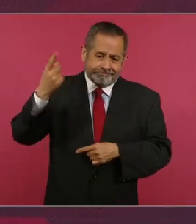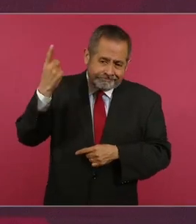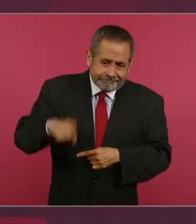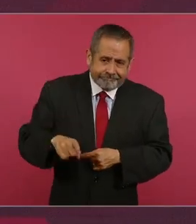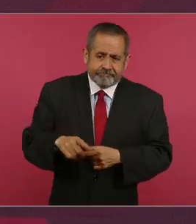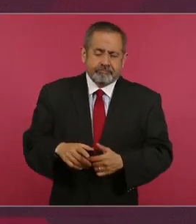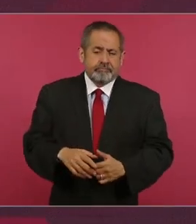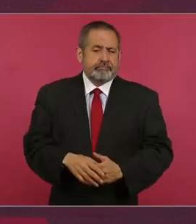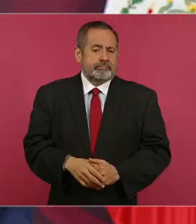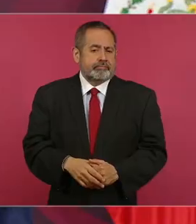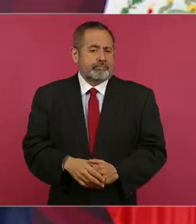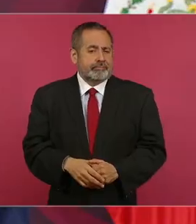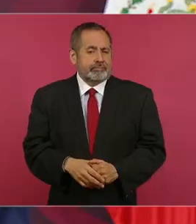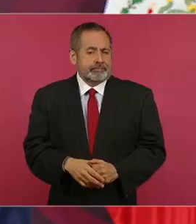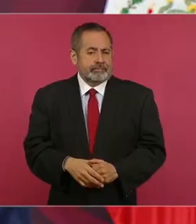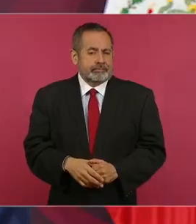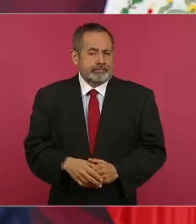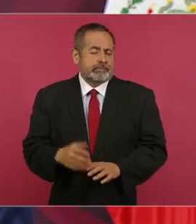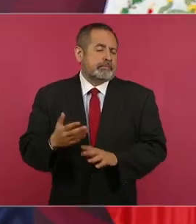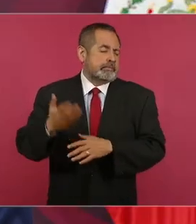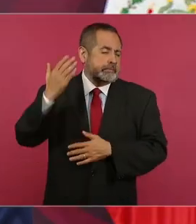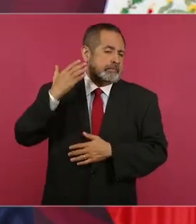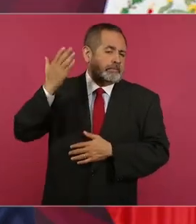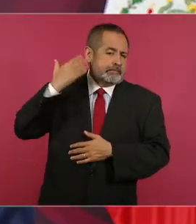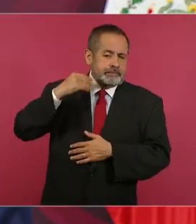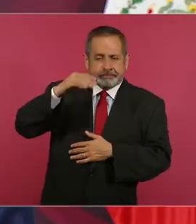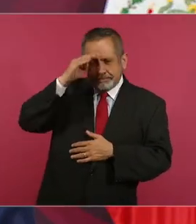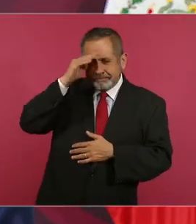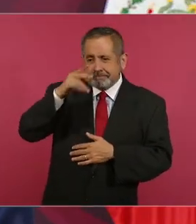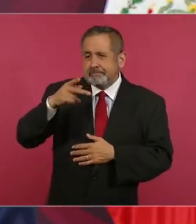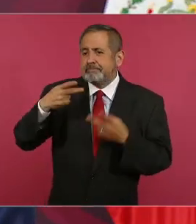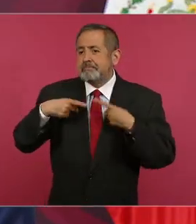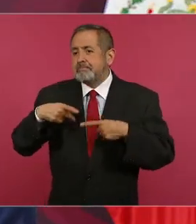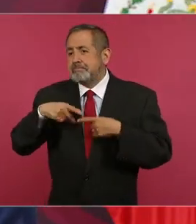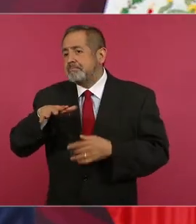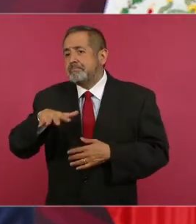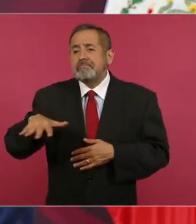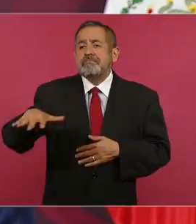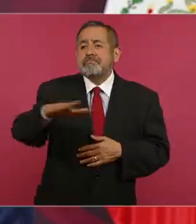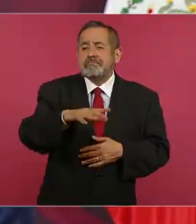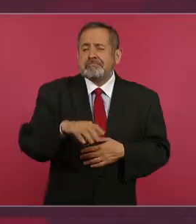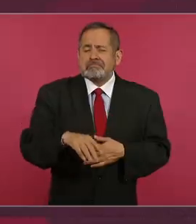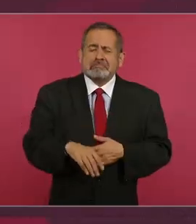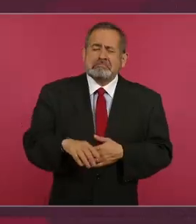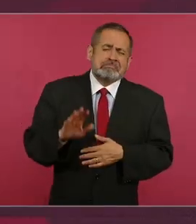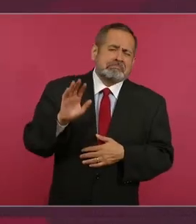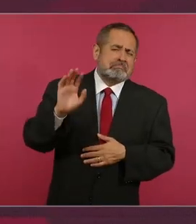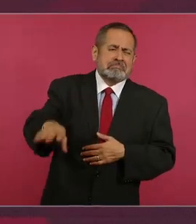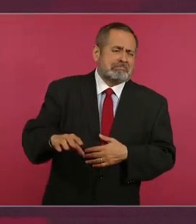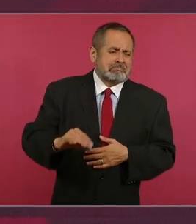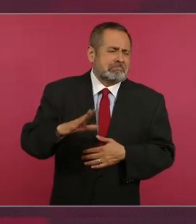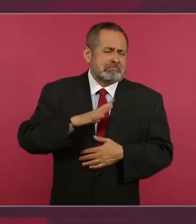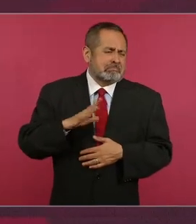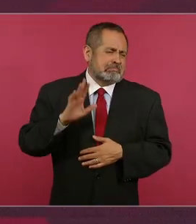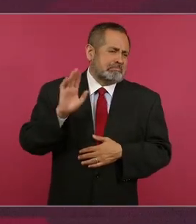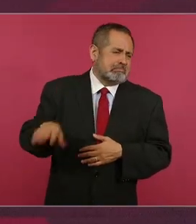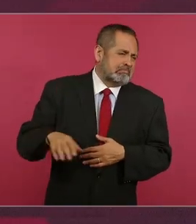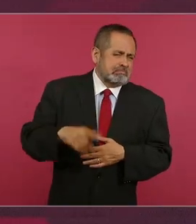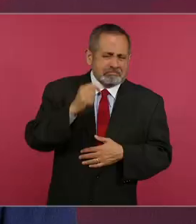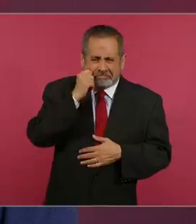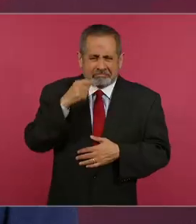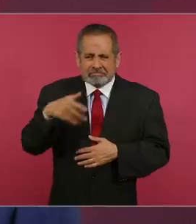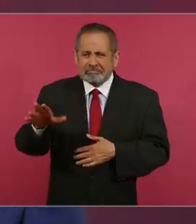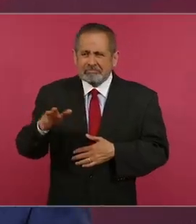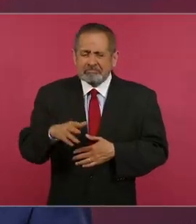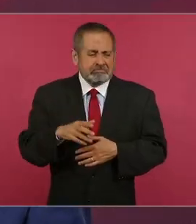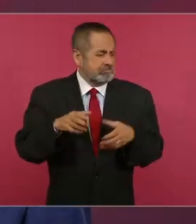porque se pensaba que el pueblo no existía, que la